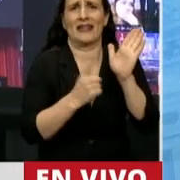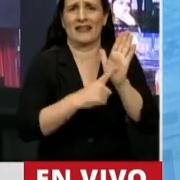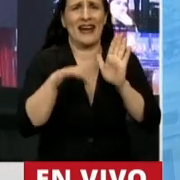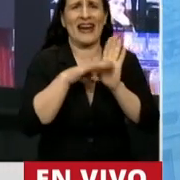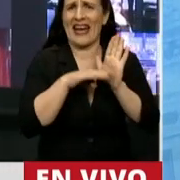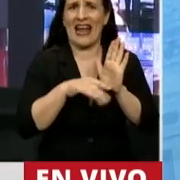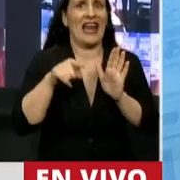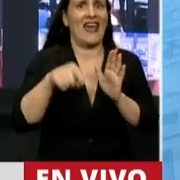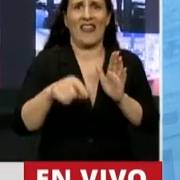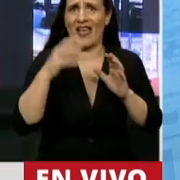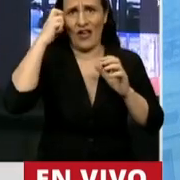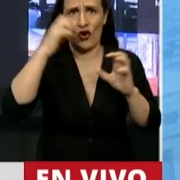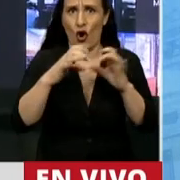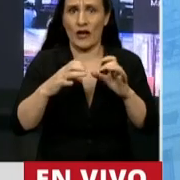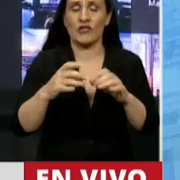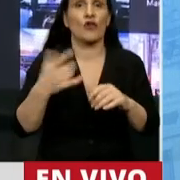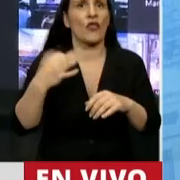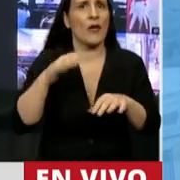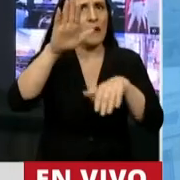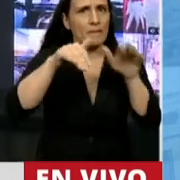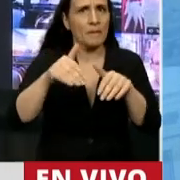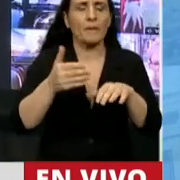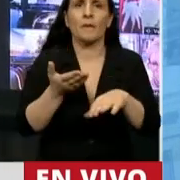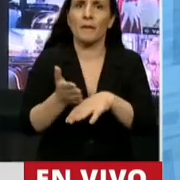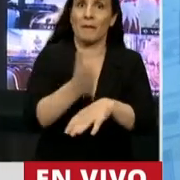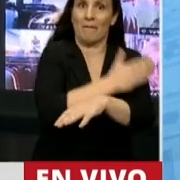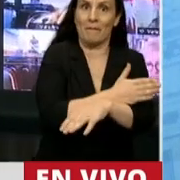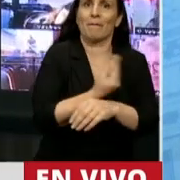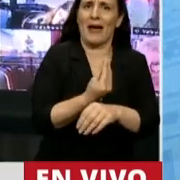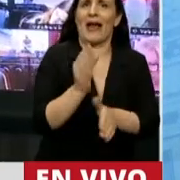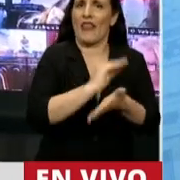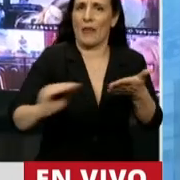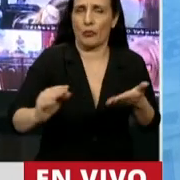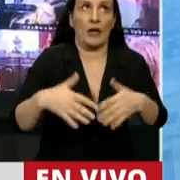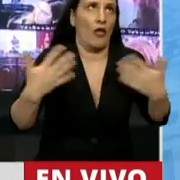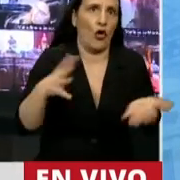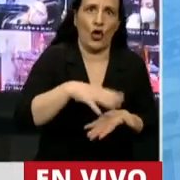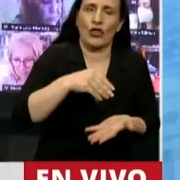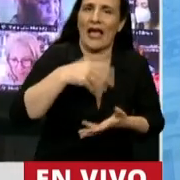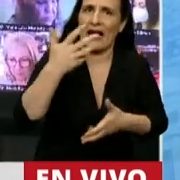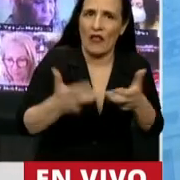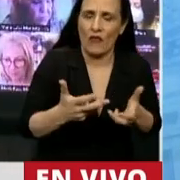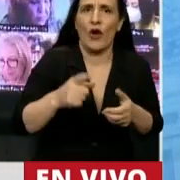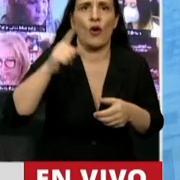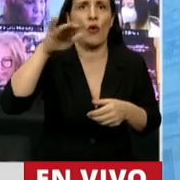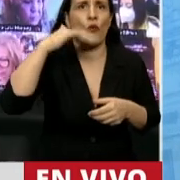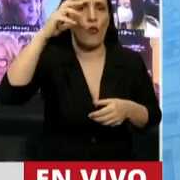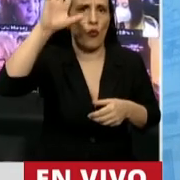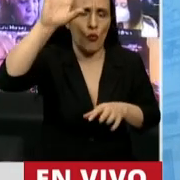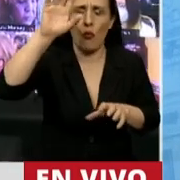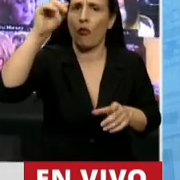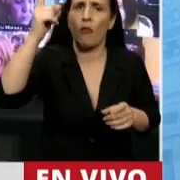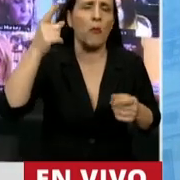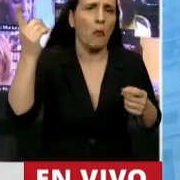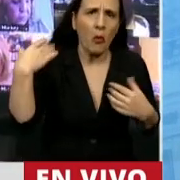que es citar a las sesiones con tiempo suficiente para que un diputado, desde Tierra del Fuego hasta Jujuy, tenga las posibilidades